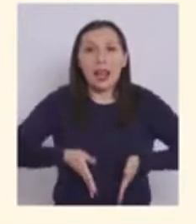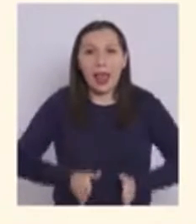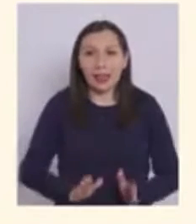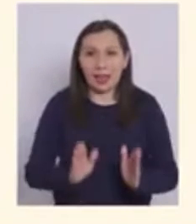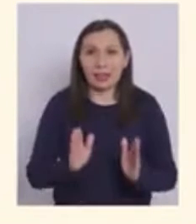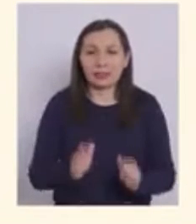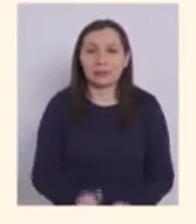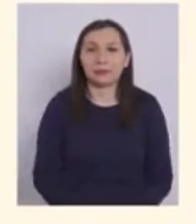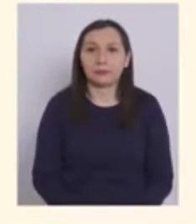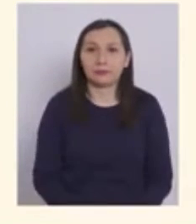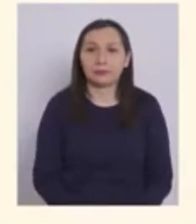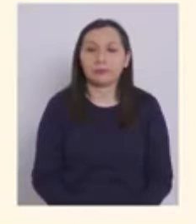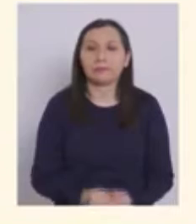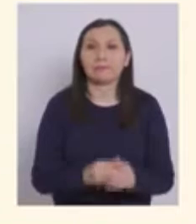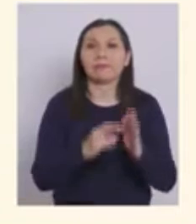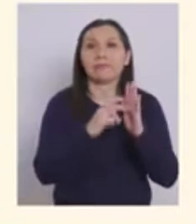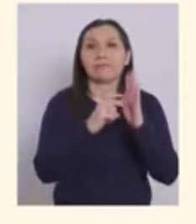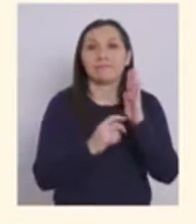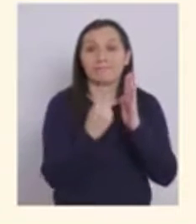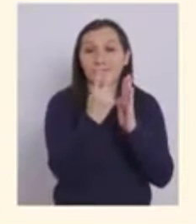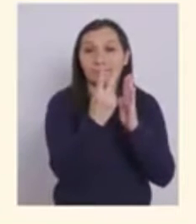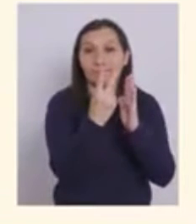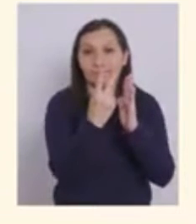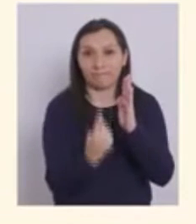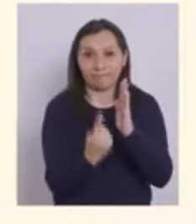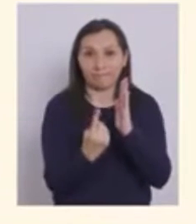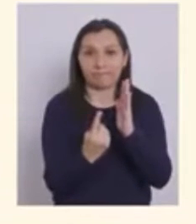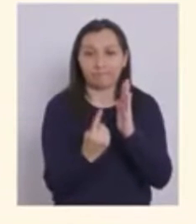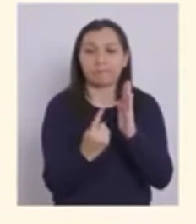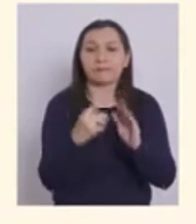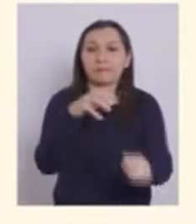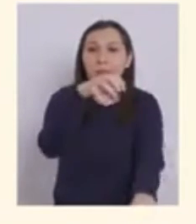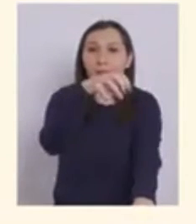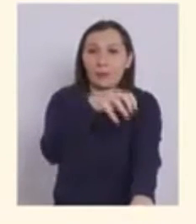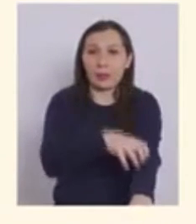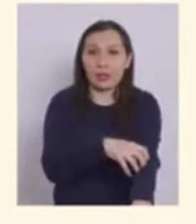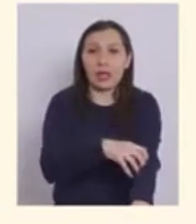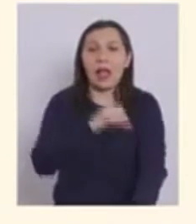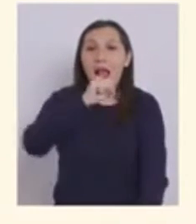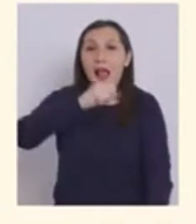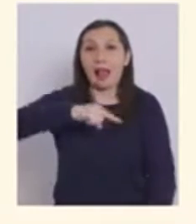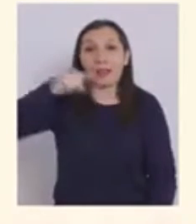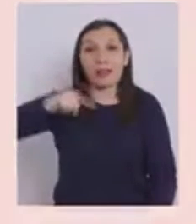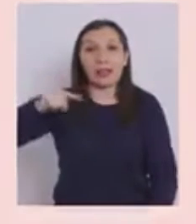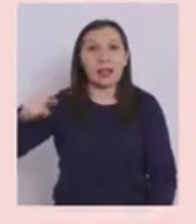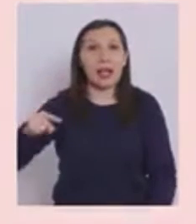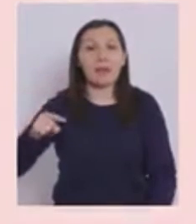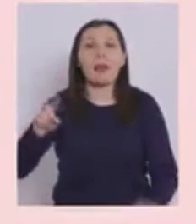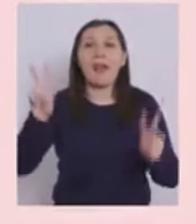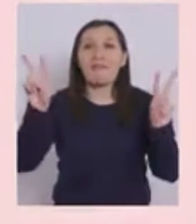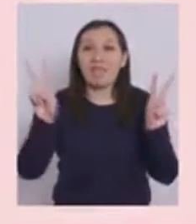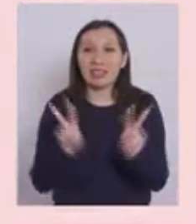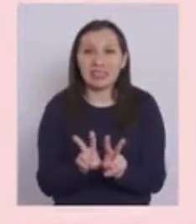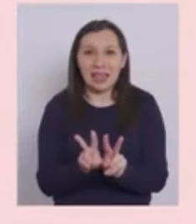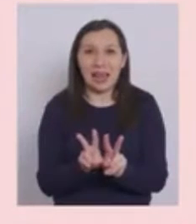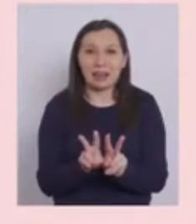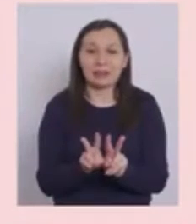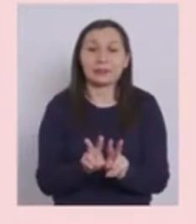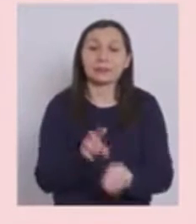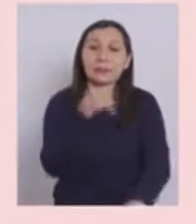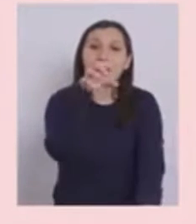Natales Retroceden a cuarentena en la región de Atacama, Vallenar